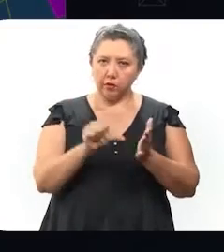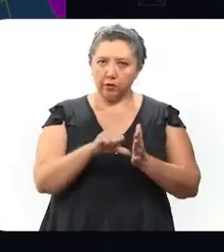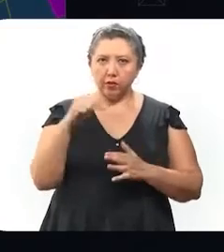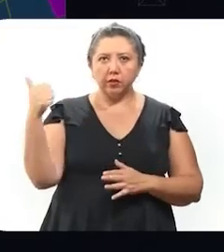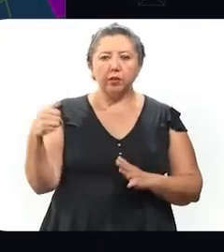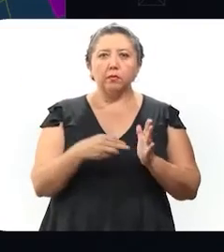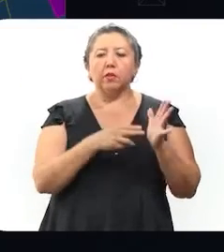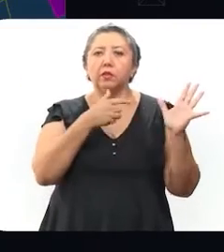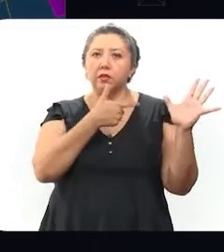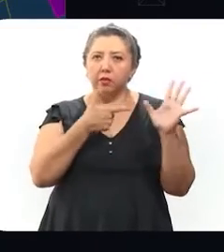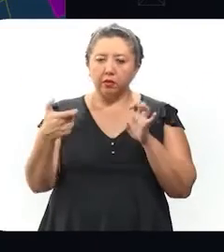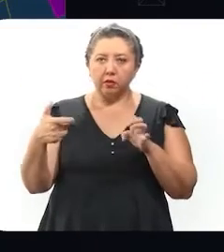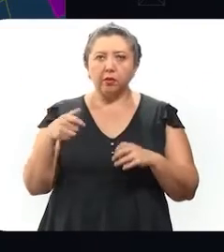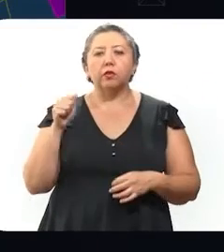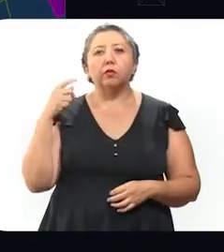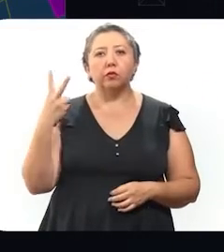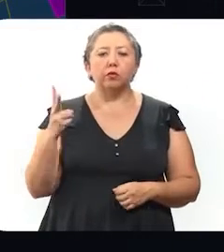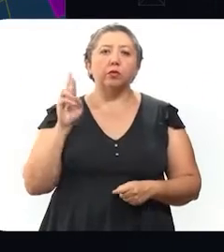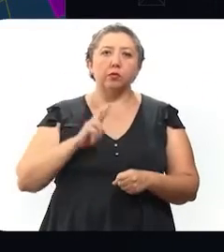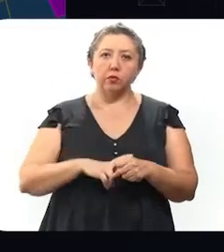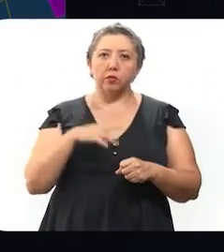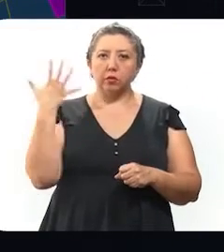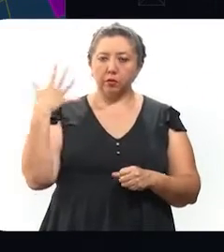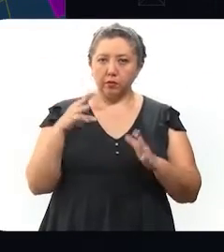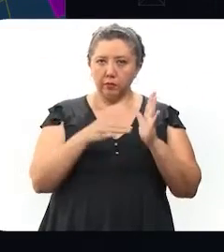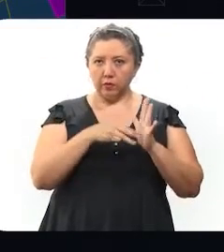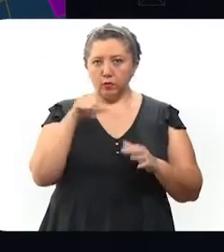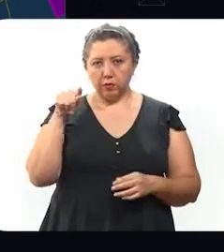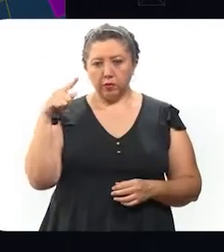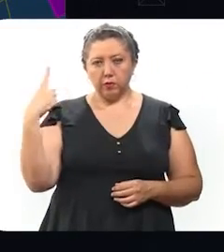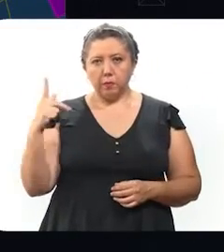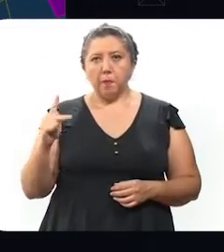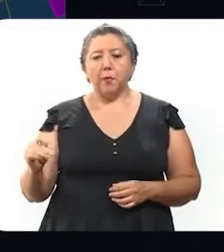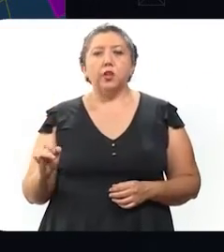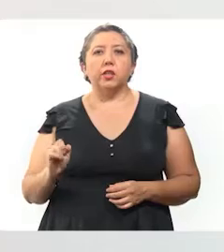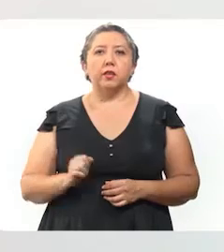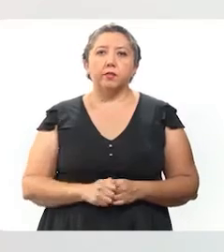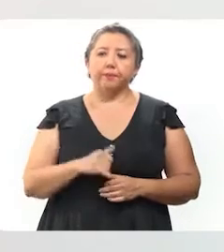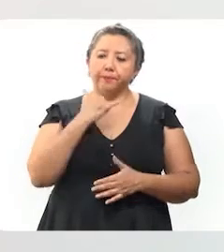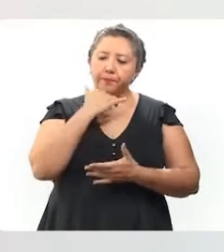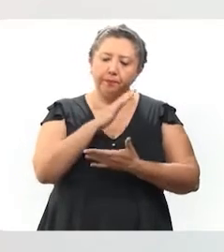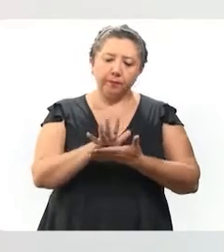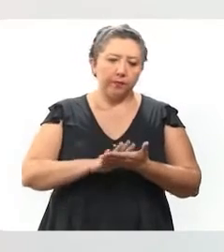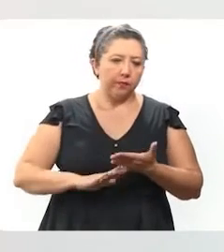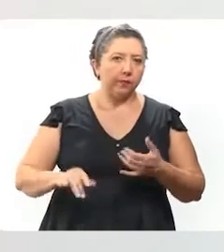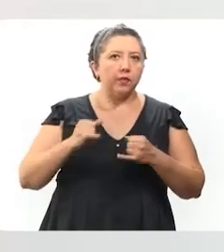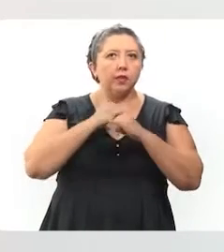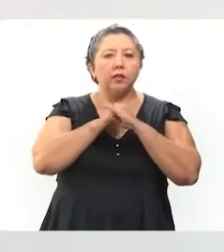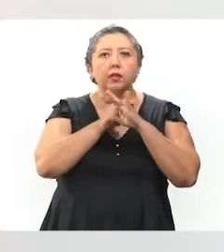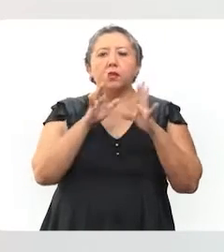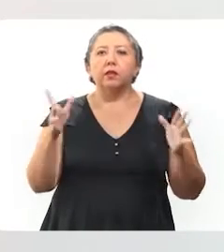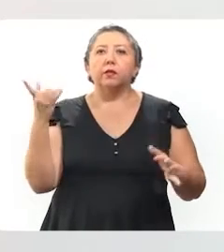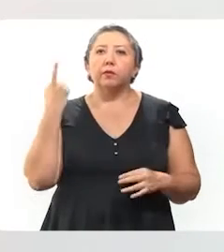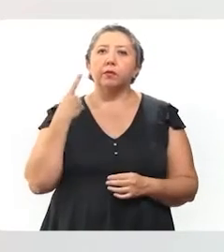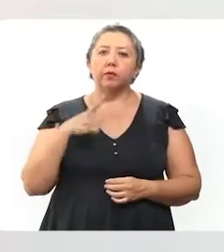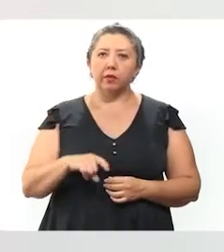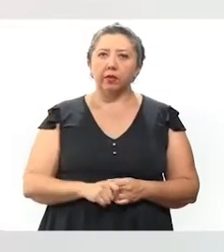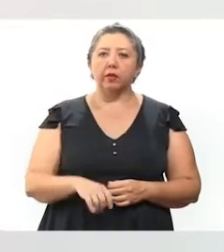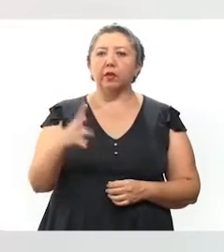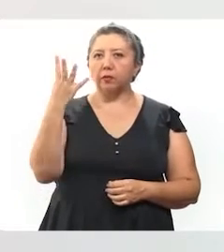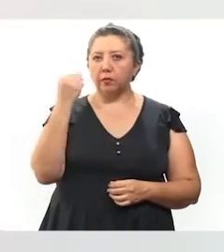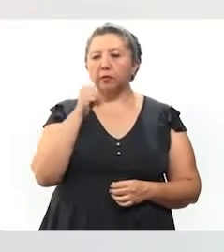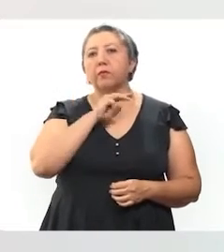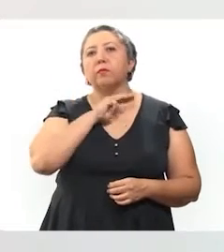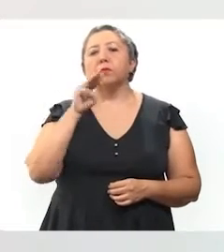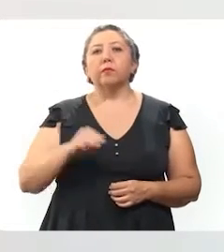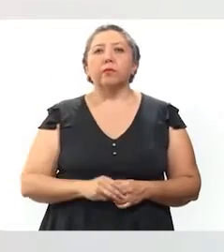y 6.702 en la zona sur, 10.571 en la zona poniente. Lamentablemente, en este parte médico, informamos de